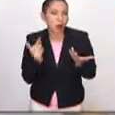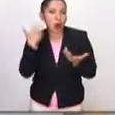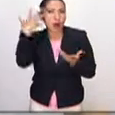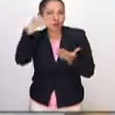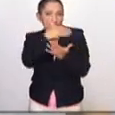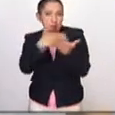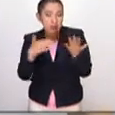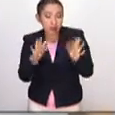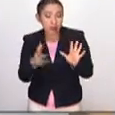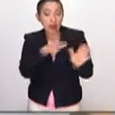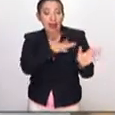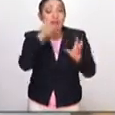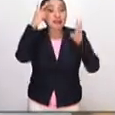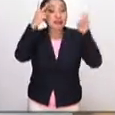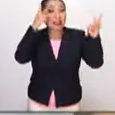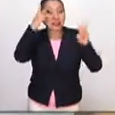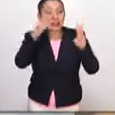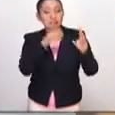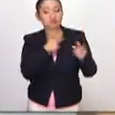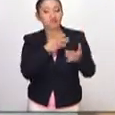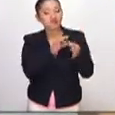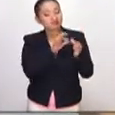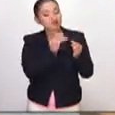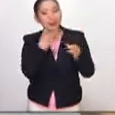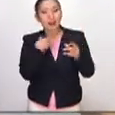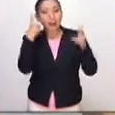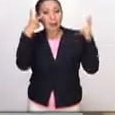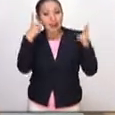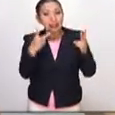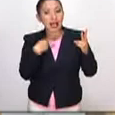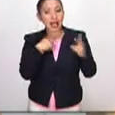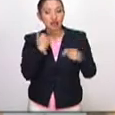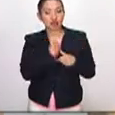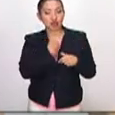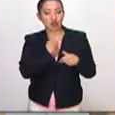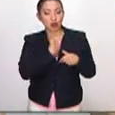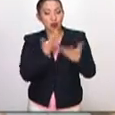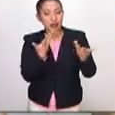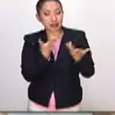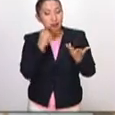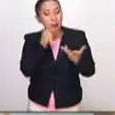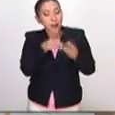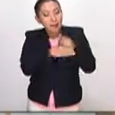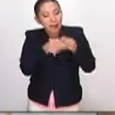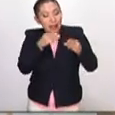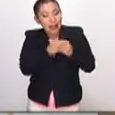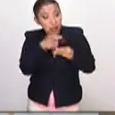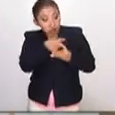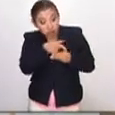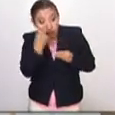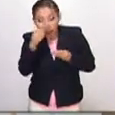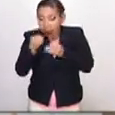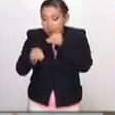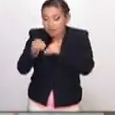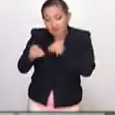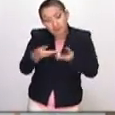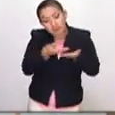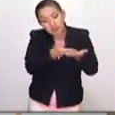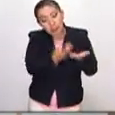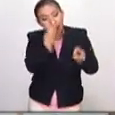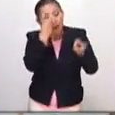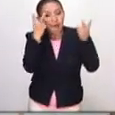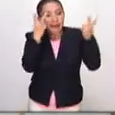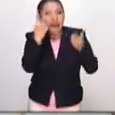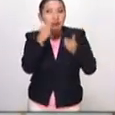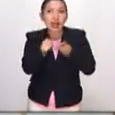o adulto medio. Y las visitas mediadas, tenemos visitas autogestivas, o generamos también materiales con que la gente